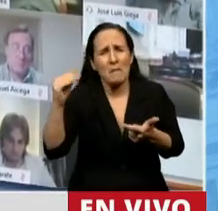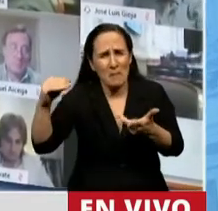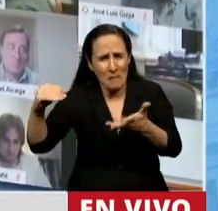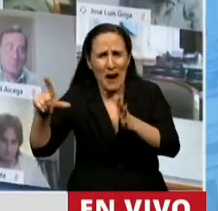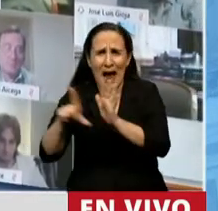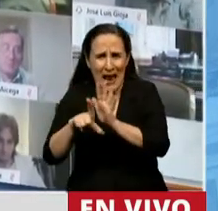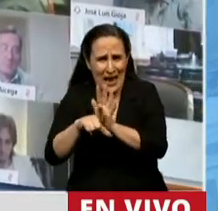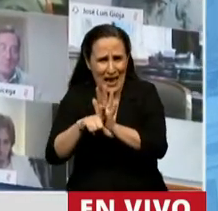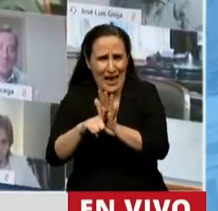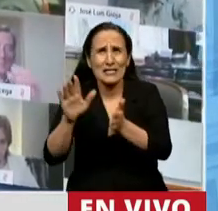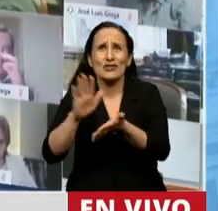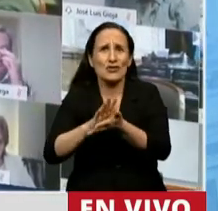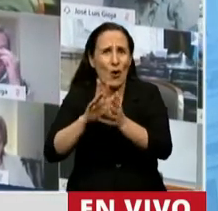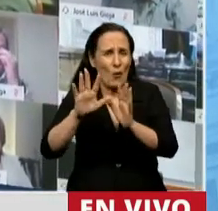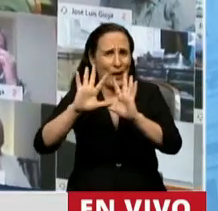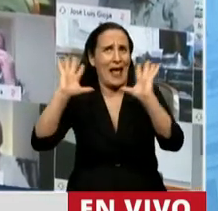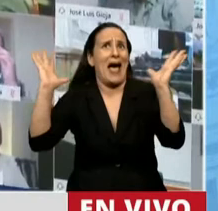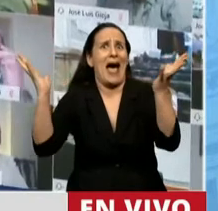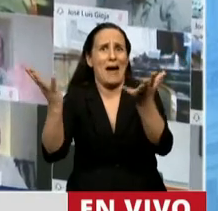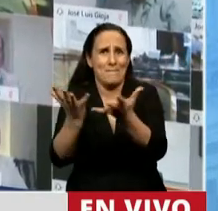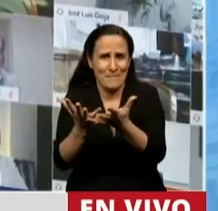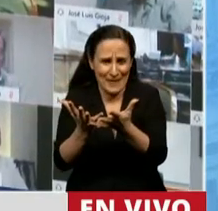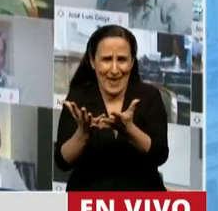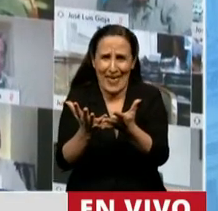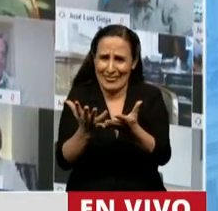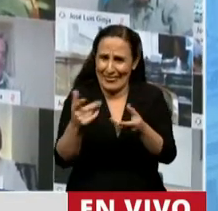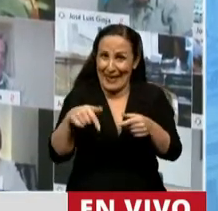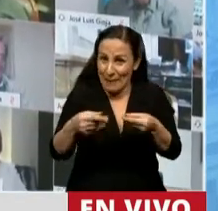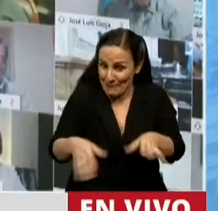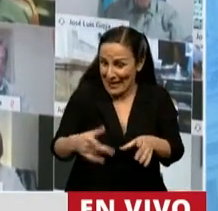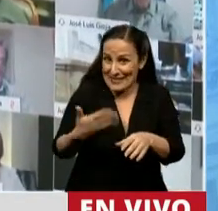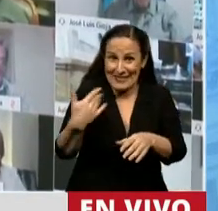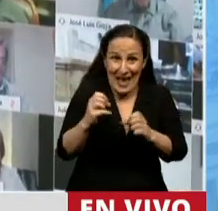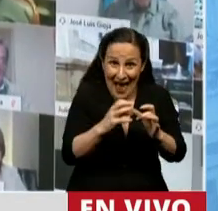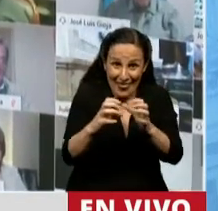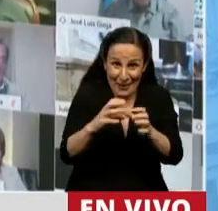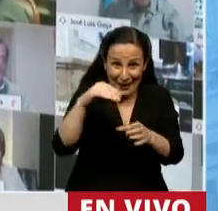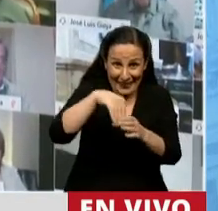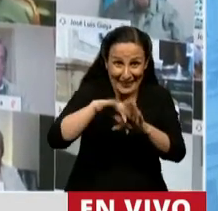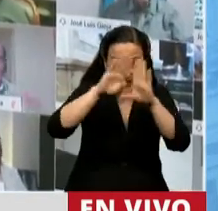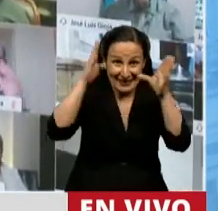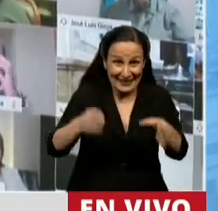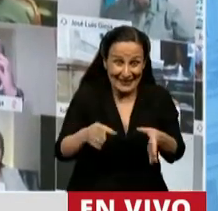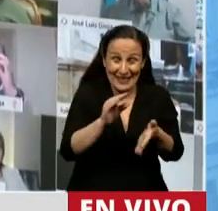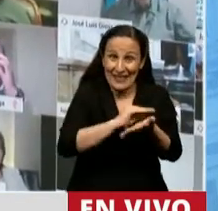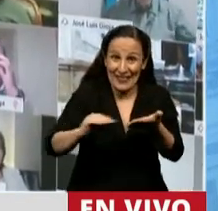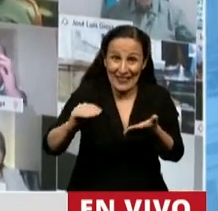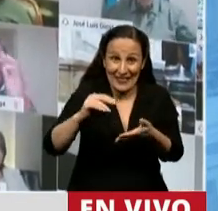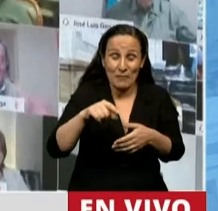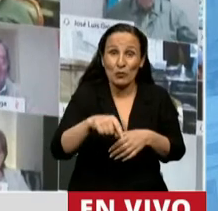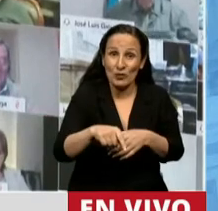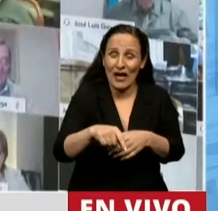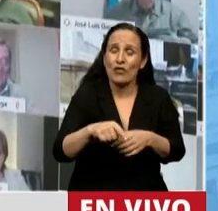en materia ambiental y que estamos comenzando a debatir en esta Cámara de Diputados, son